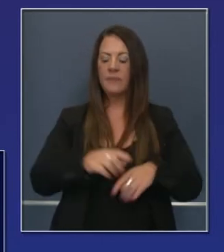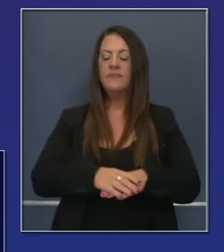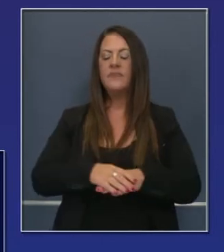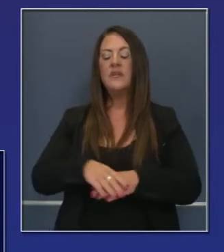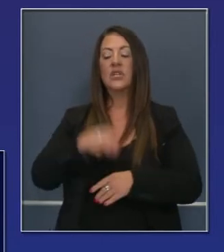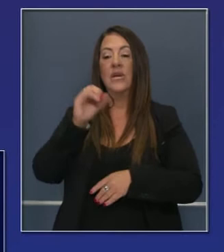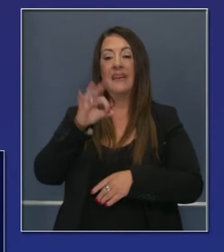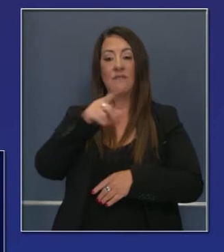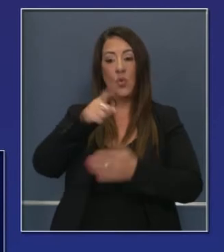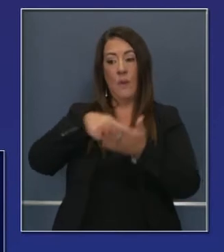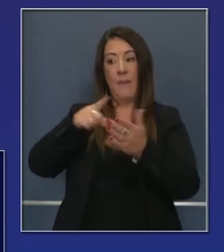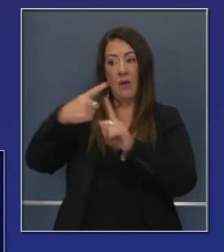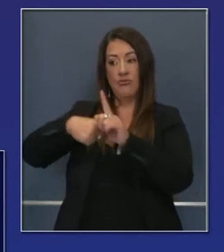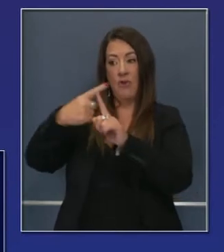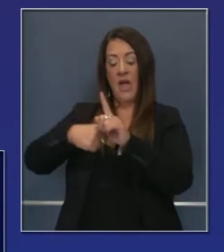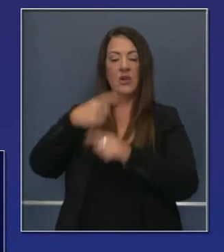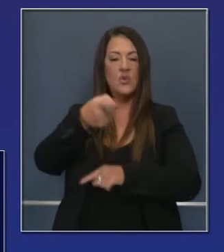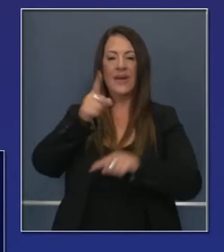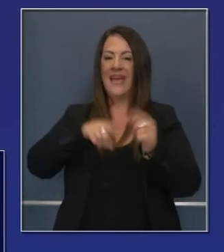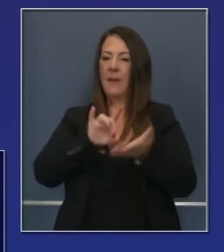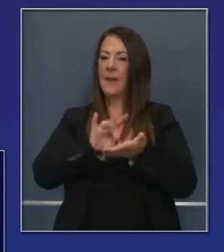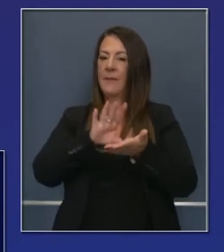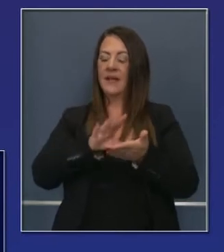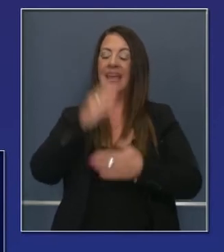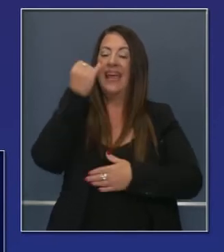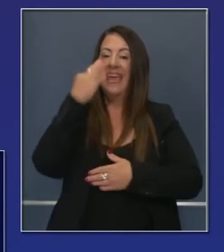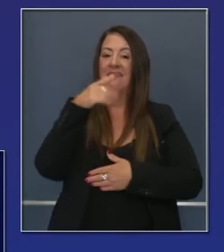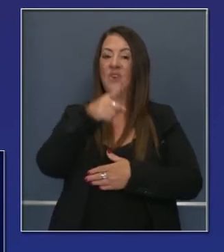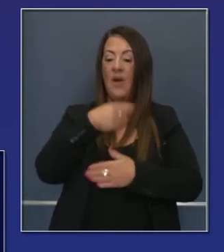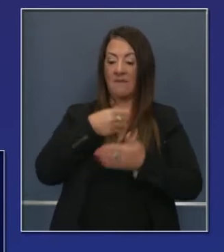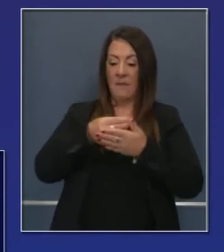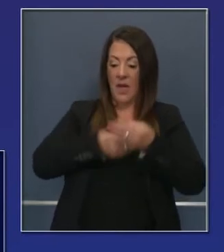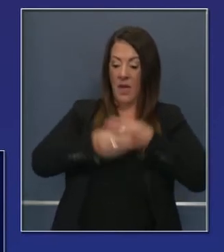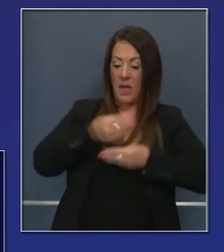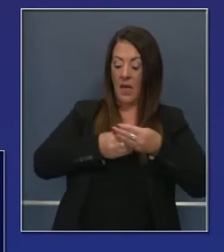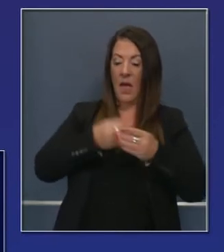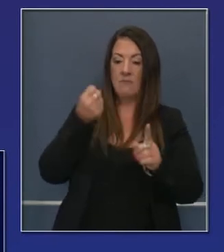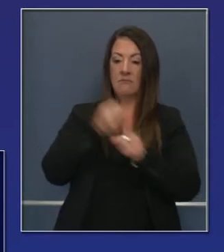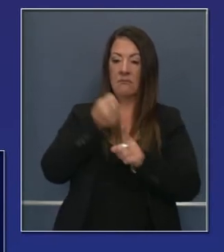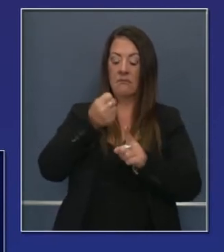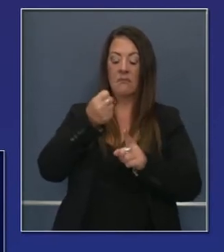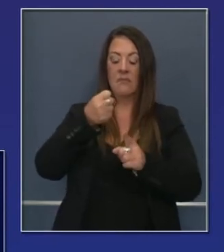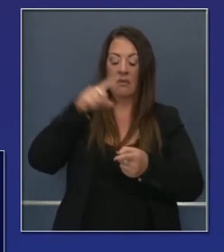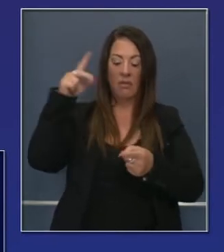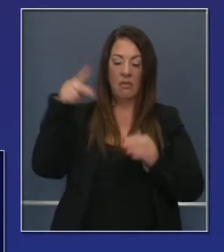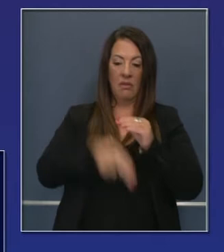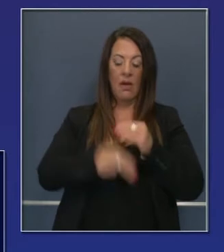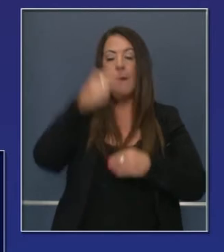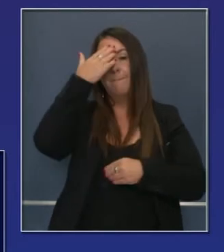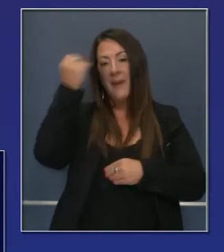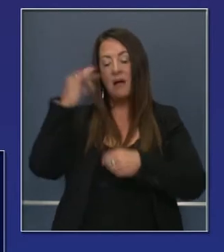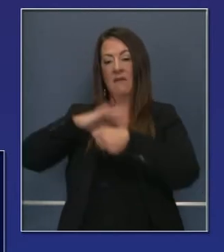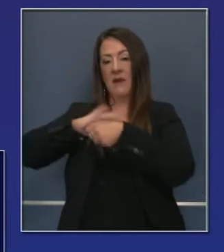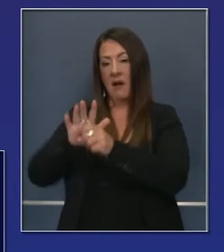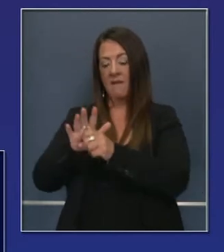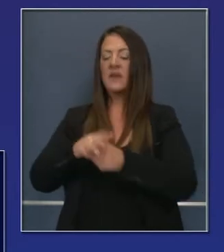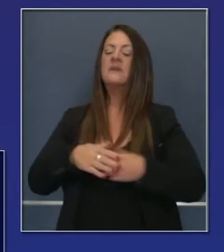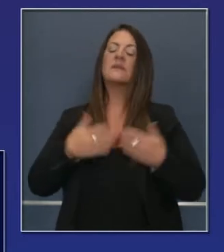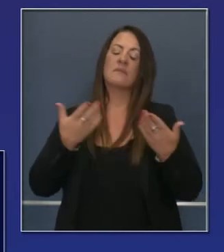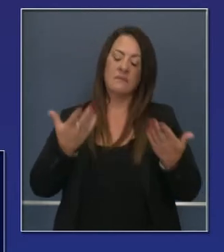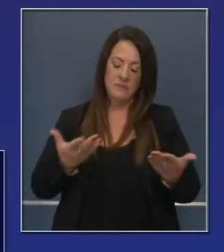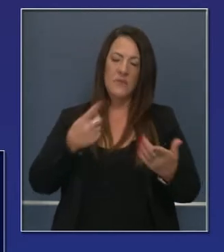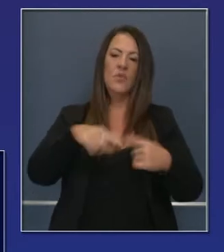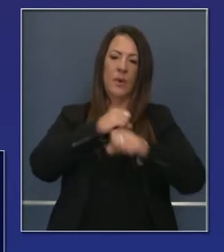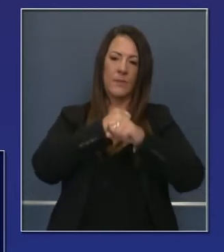desalojado de su hogar si experimenta penurías económicas por la COVID-19. Como mencionó el